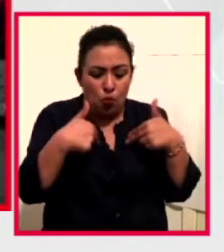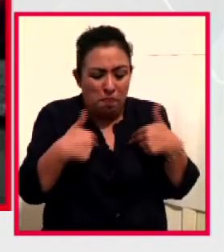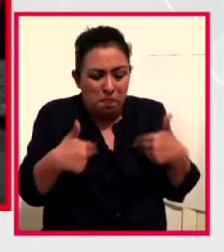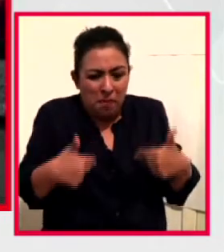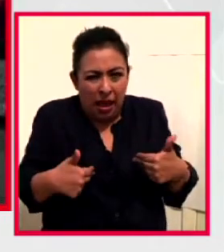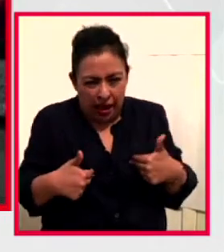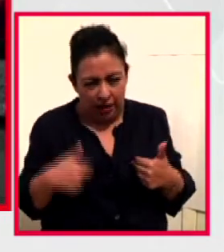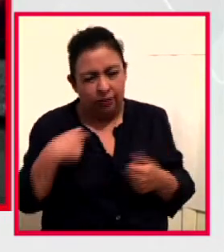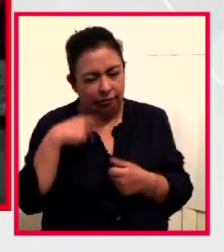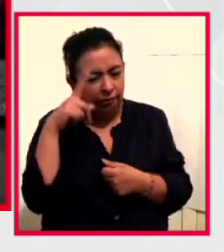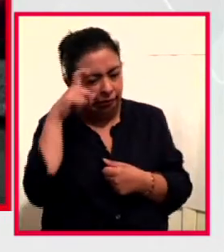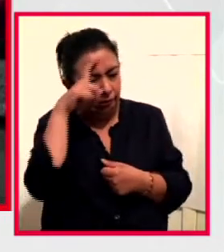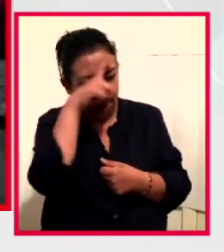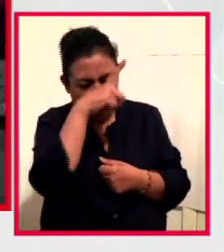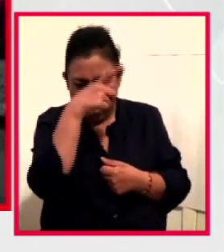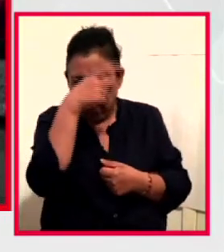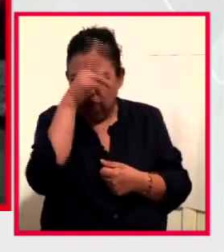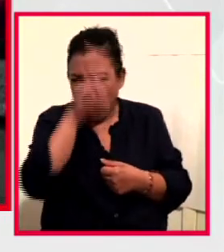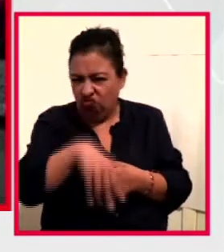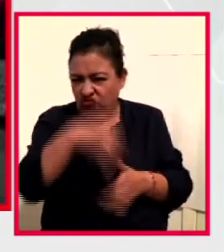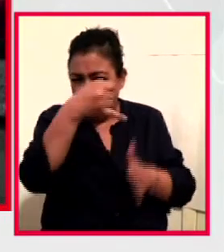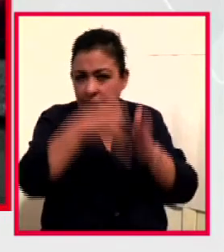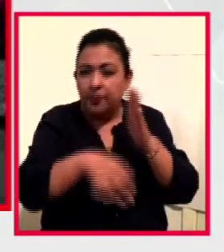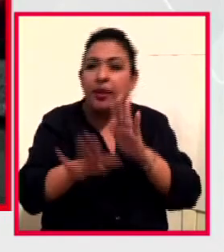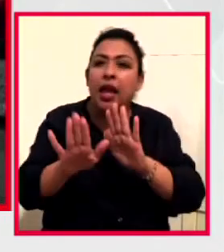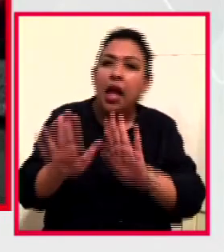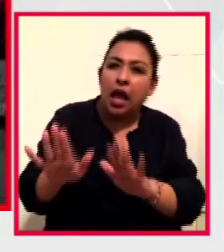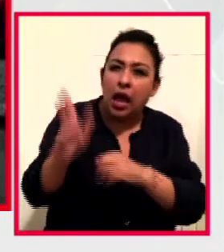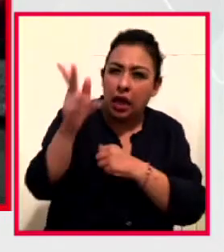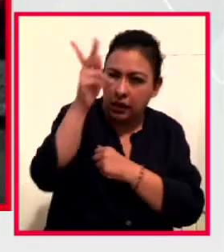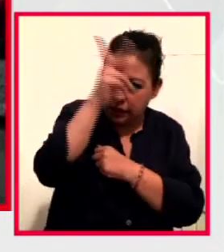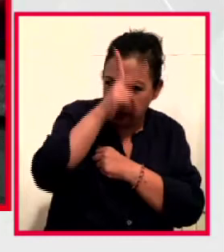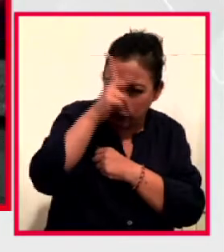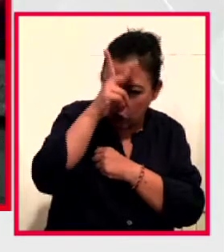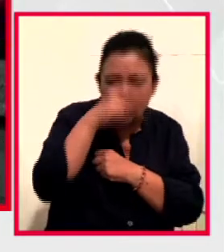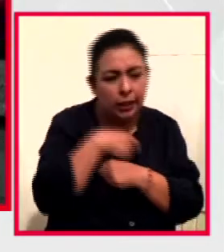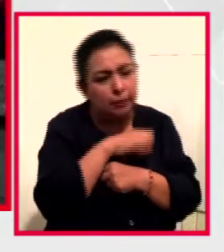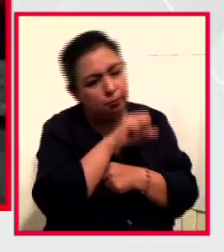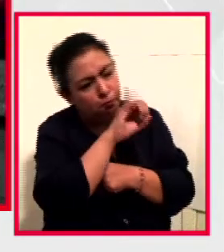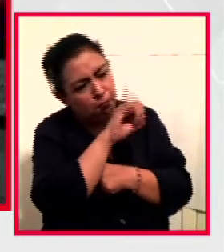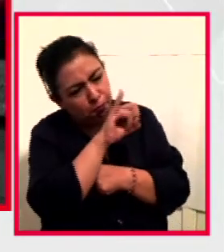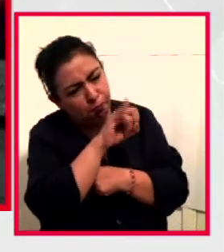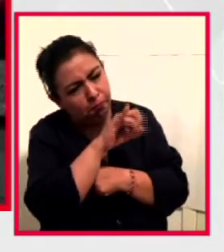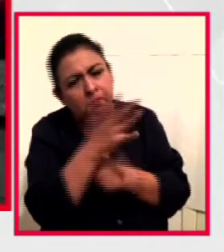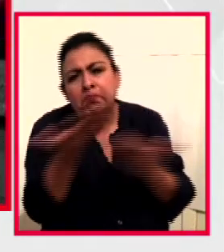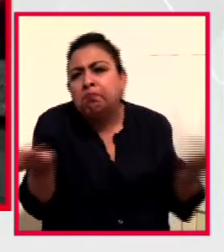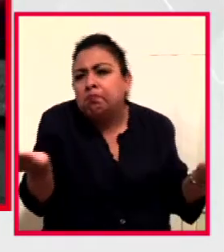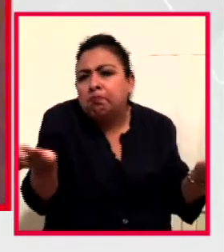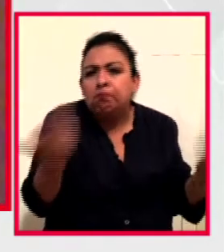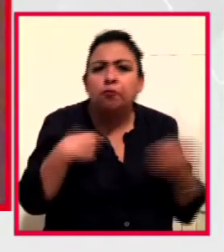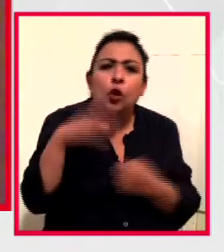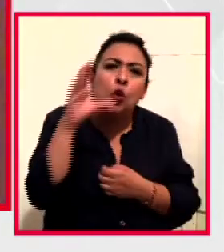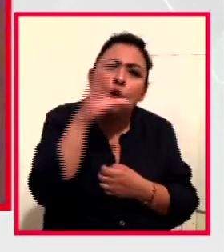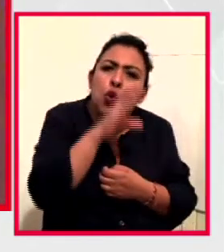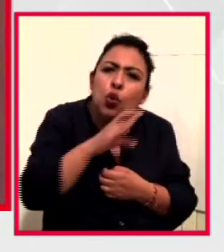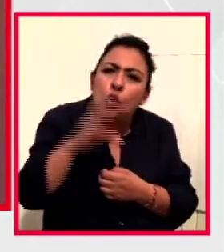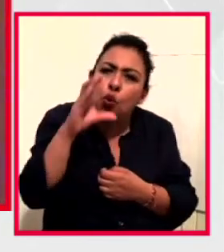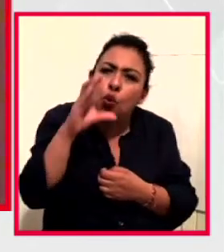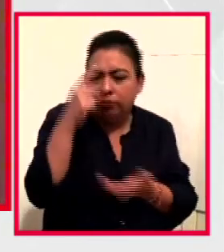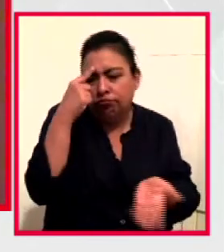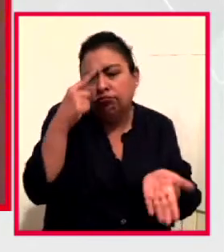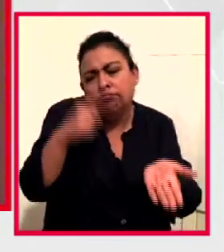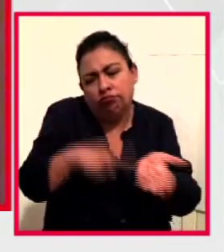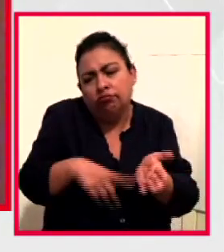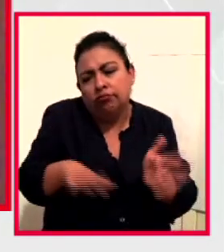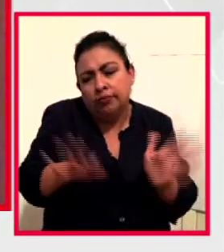complejos como somos? La psicología, pues por curiosidad yo creo, pero